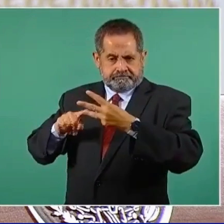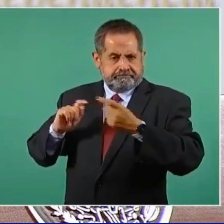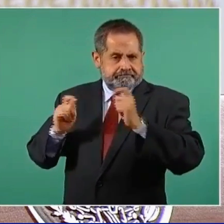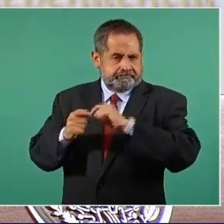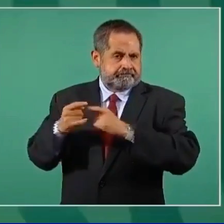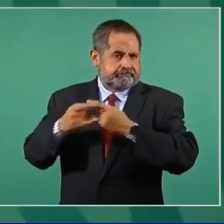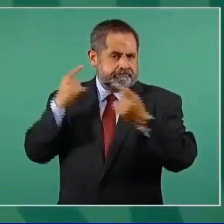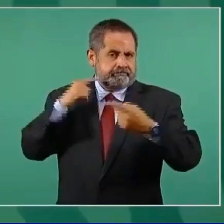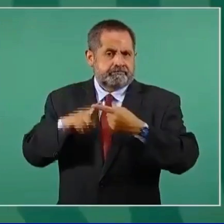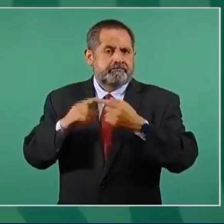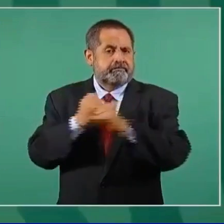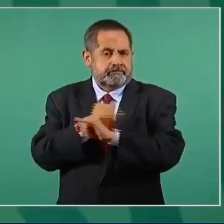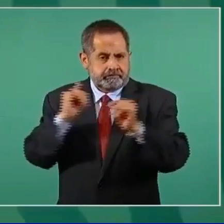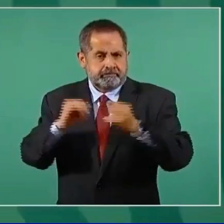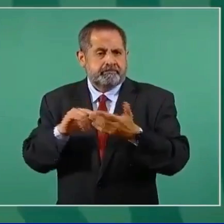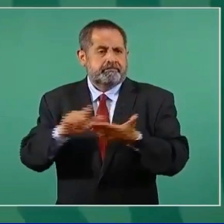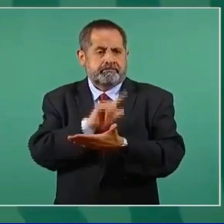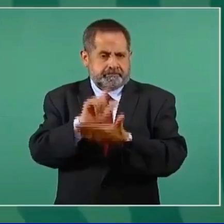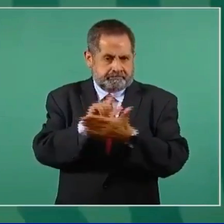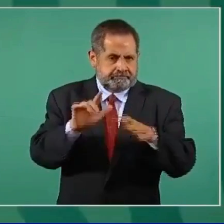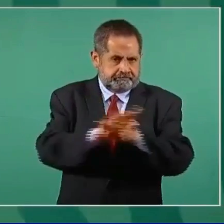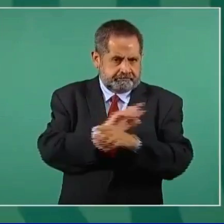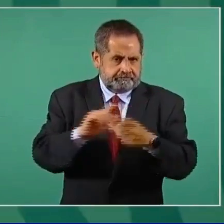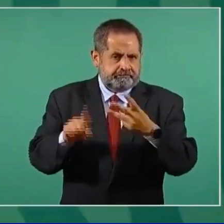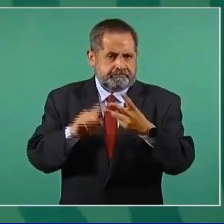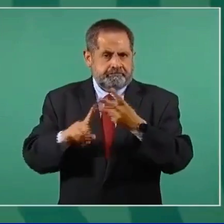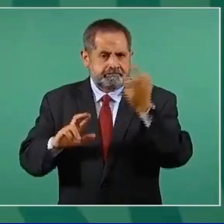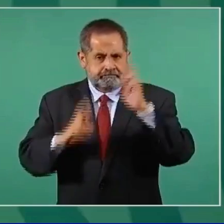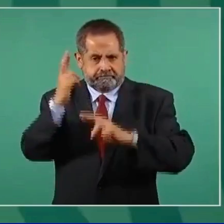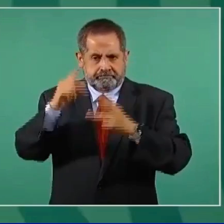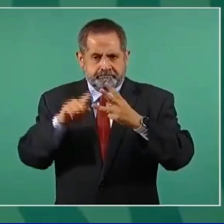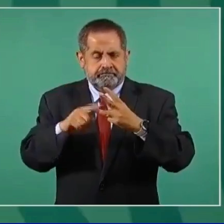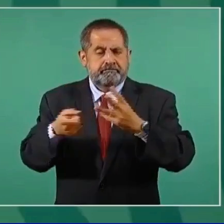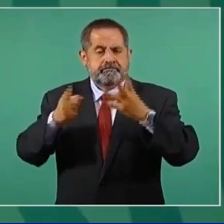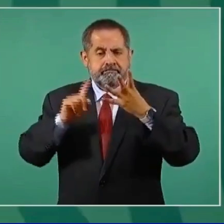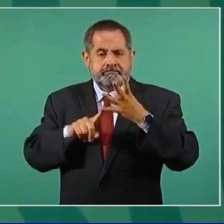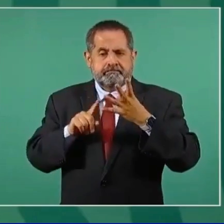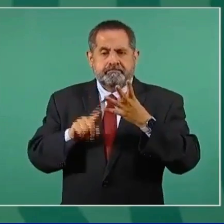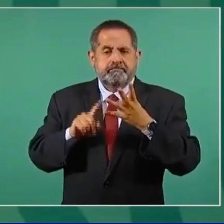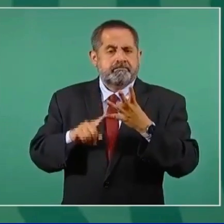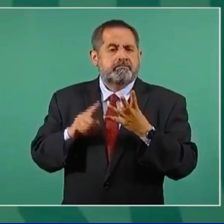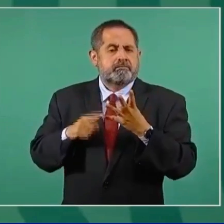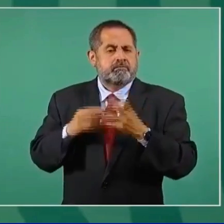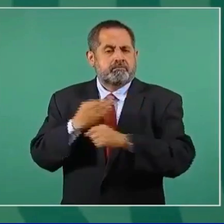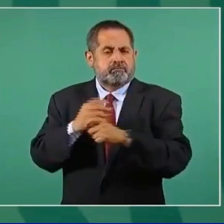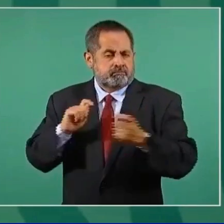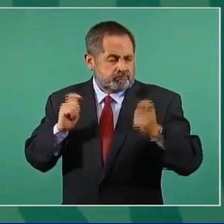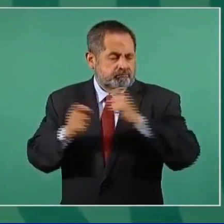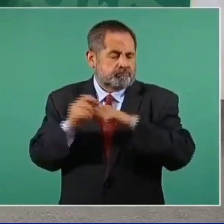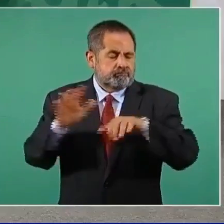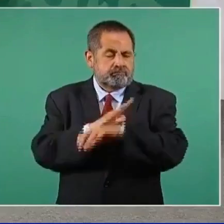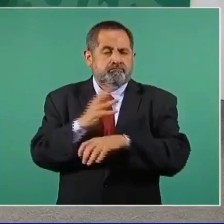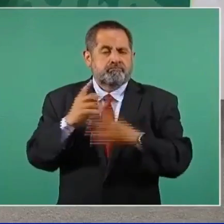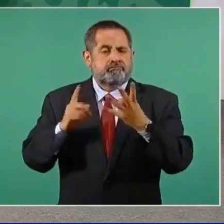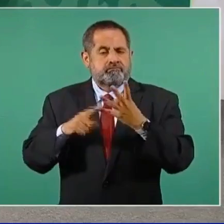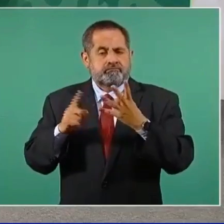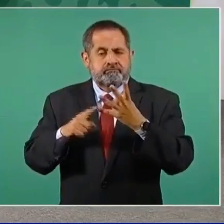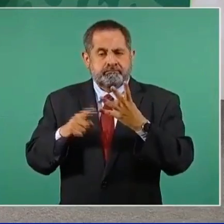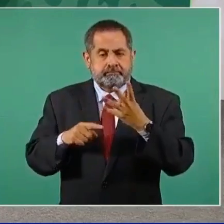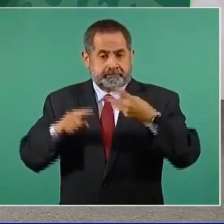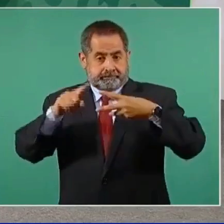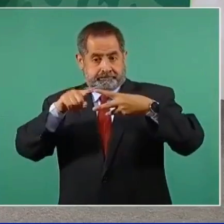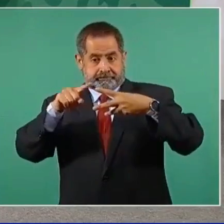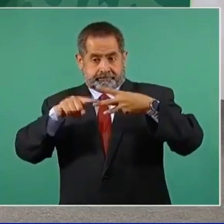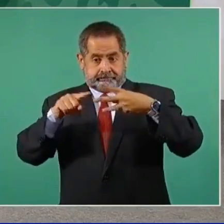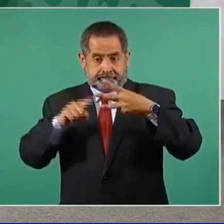La independencia, la reforma y la revolución. Y nosotros queremos llevar a cabo la cuarta transformación. En las